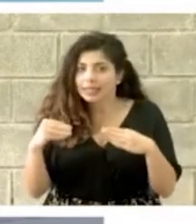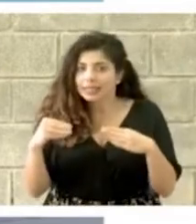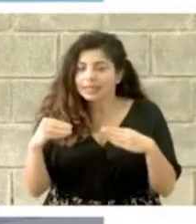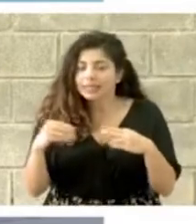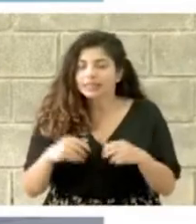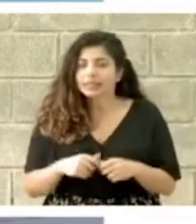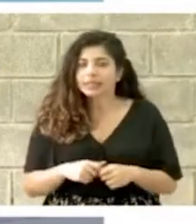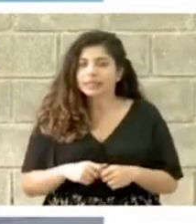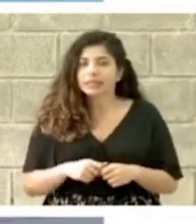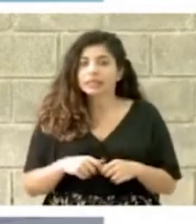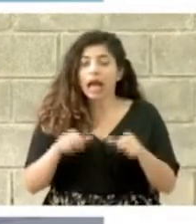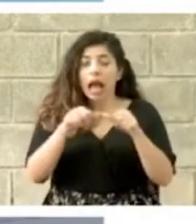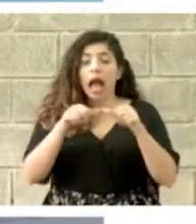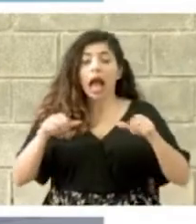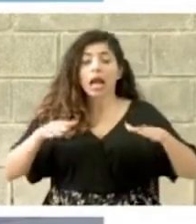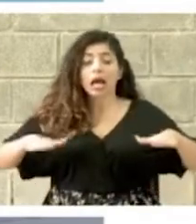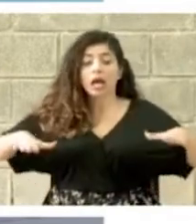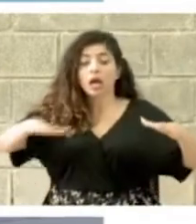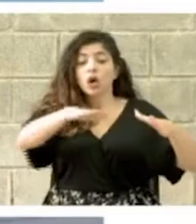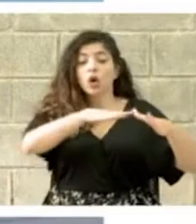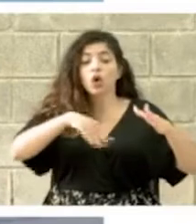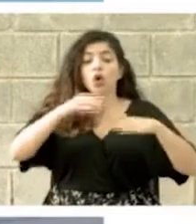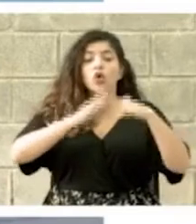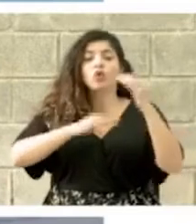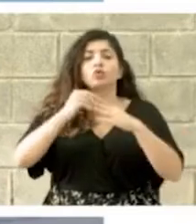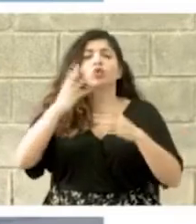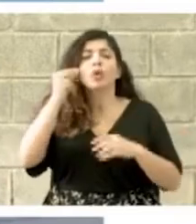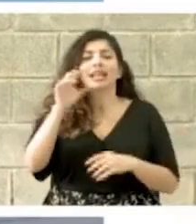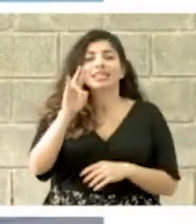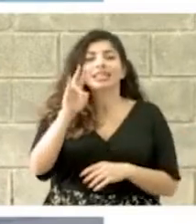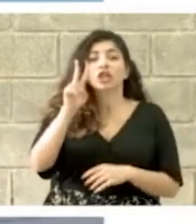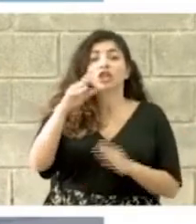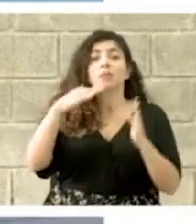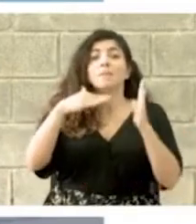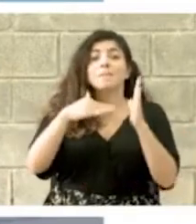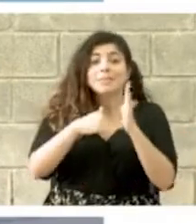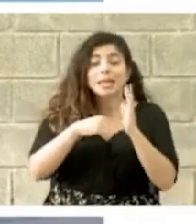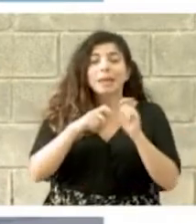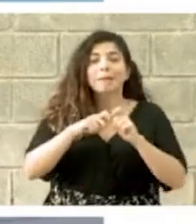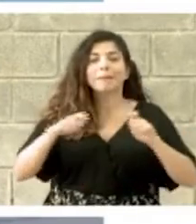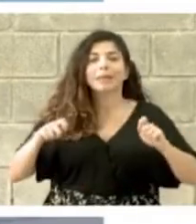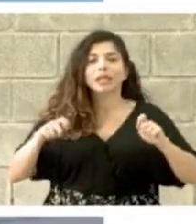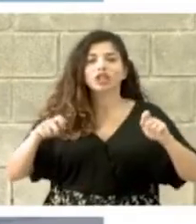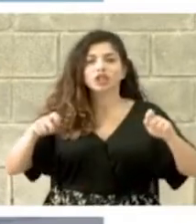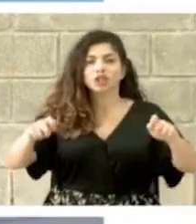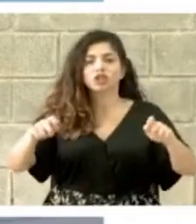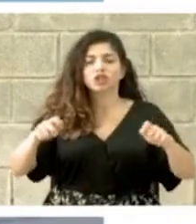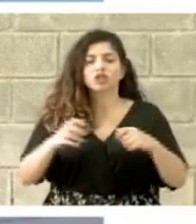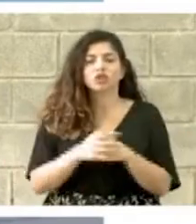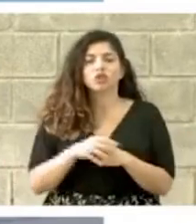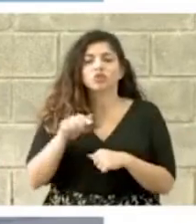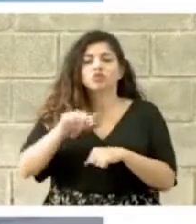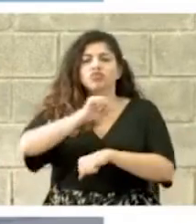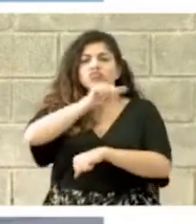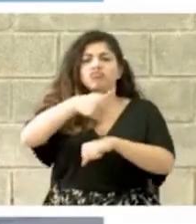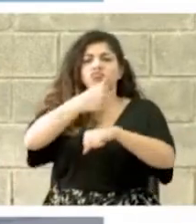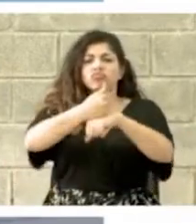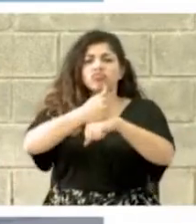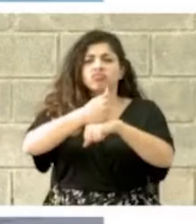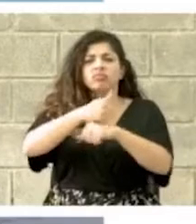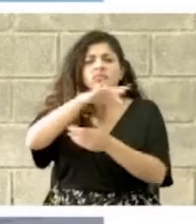Con un área de construcción de 72 mil metros cuadrados. Y está ubicada